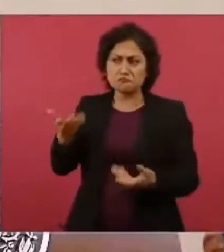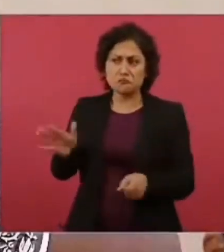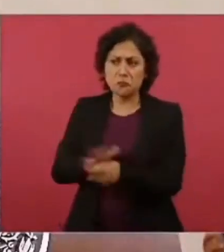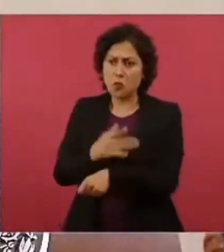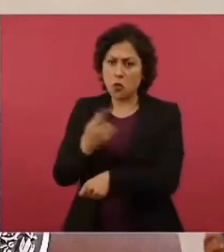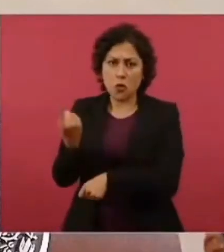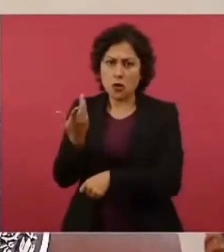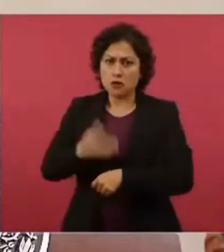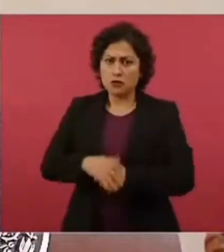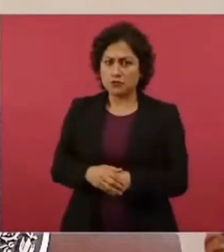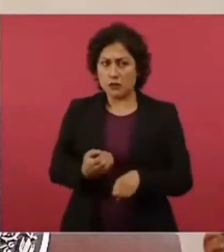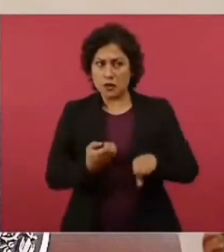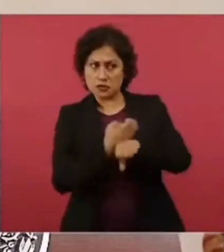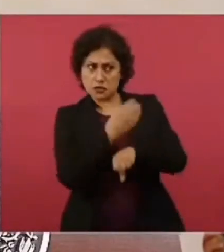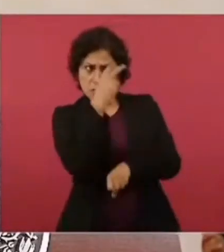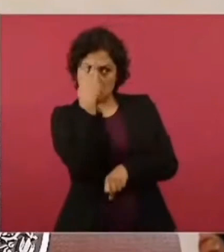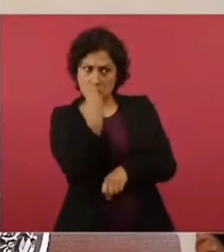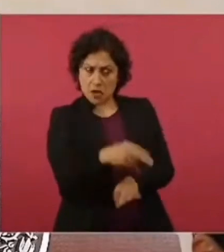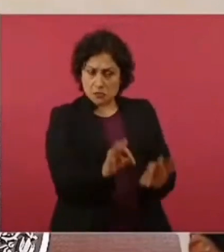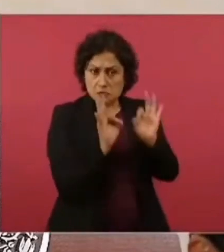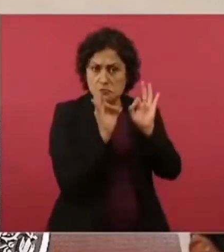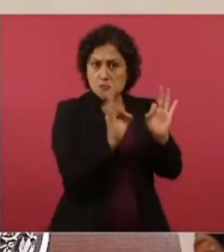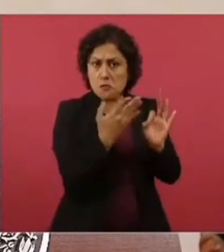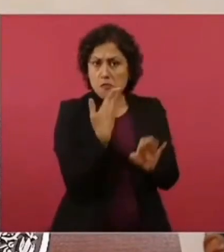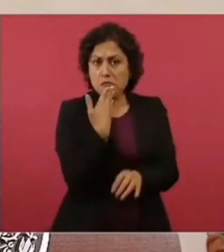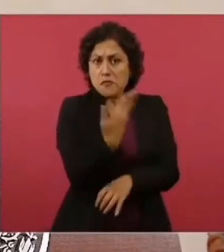en el Estado de México sí funciona?